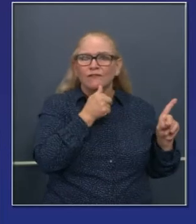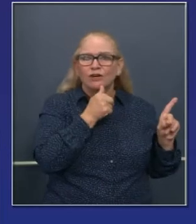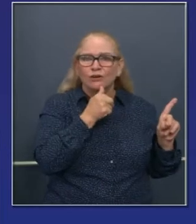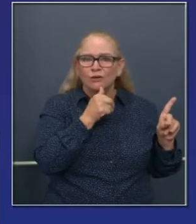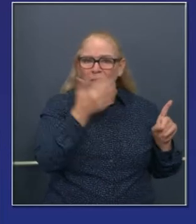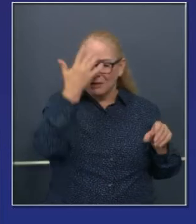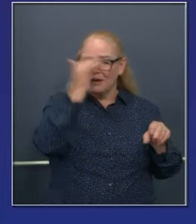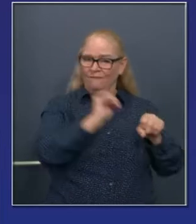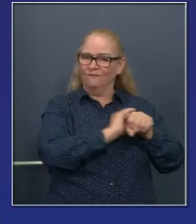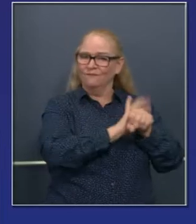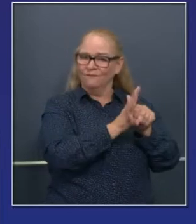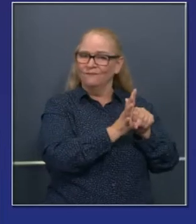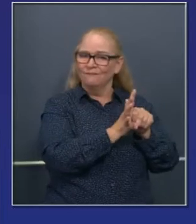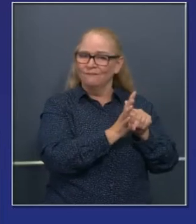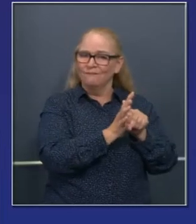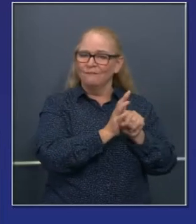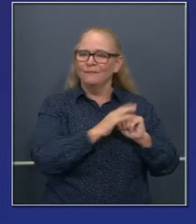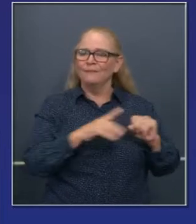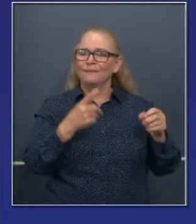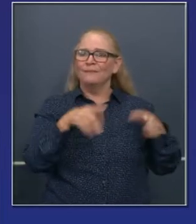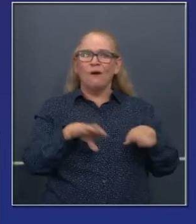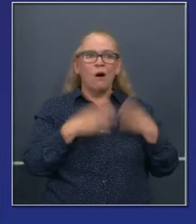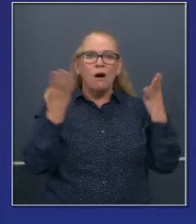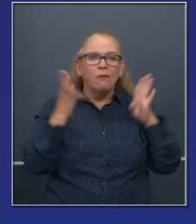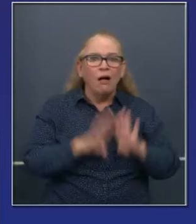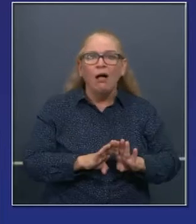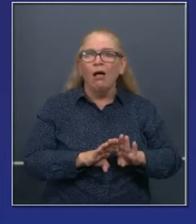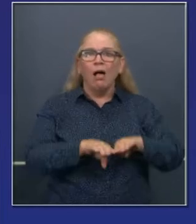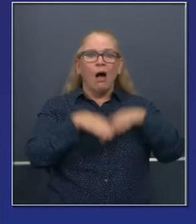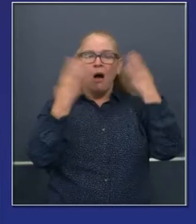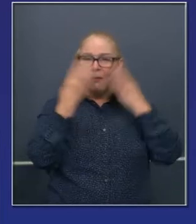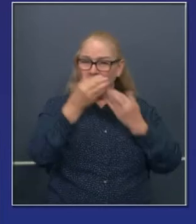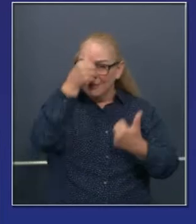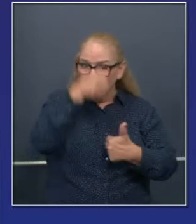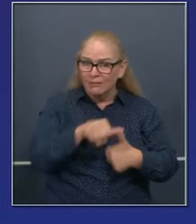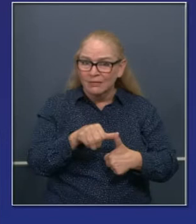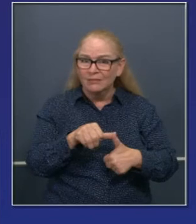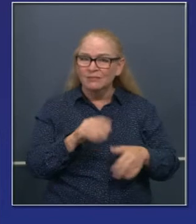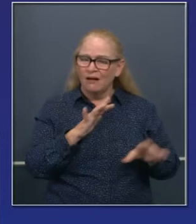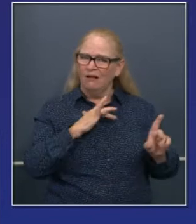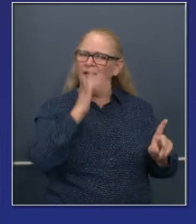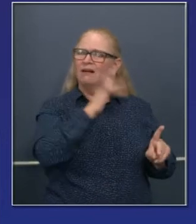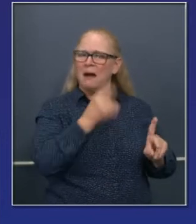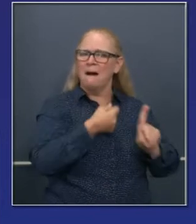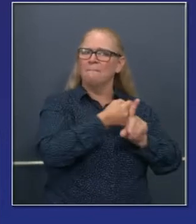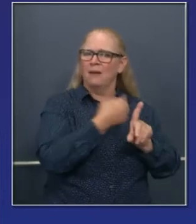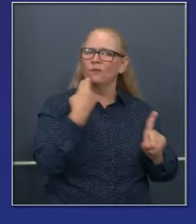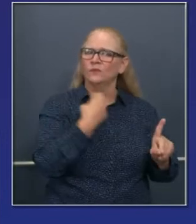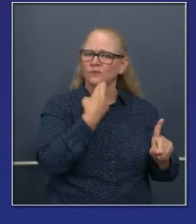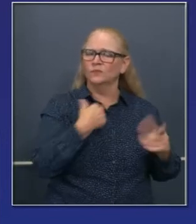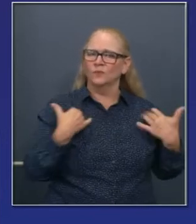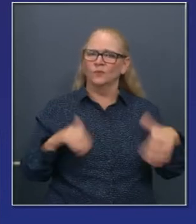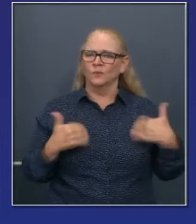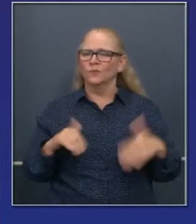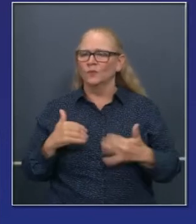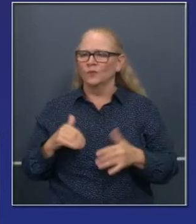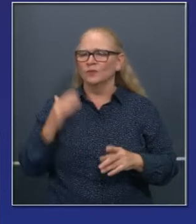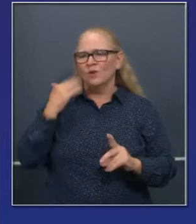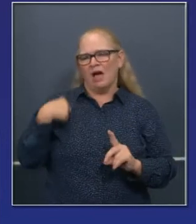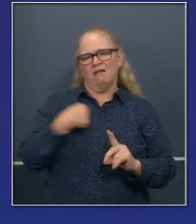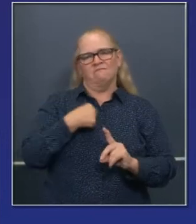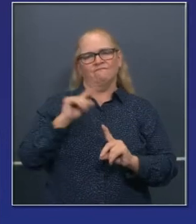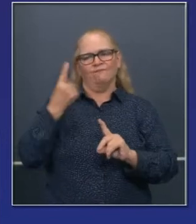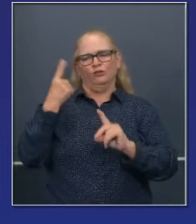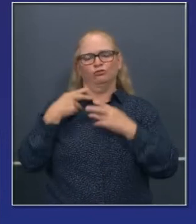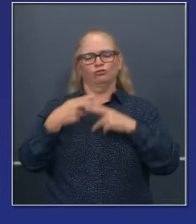y con retos de cerrar, abrir y cerrar otra vez de acuerdo a la transmisión de esta enfermedad. Entonces, primeros en el